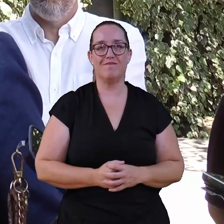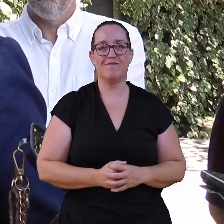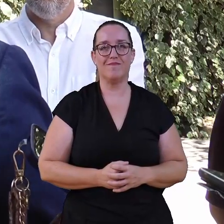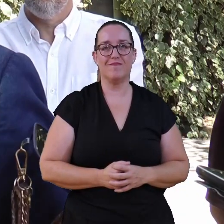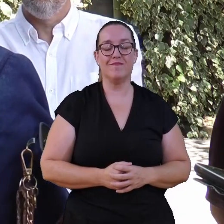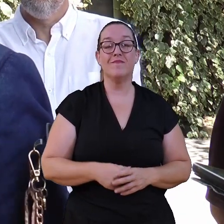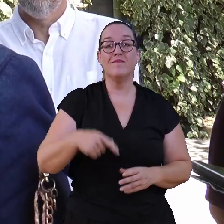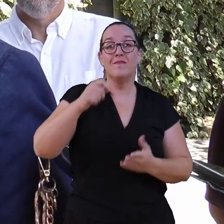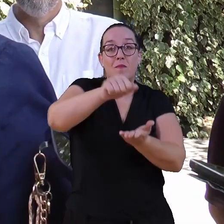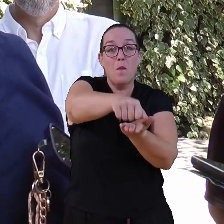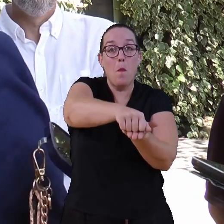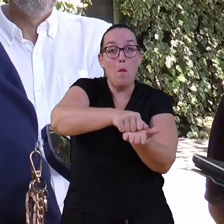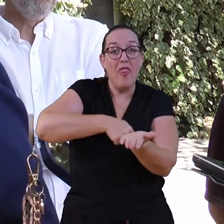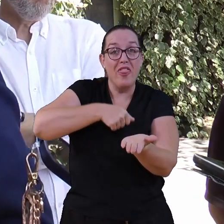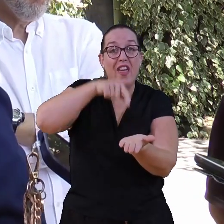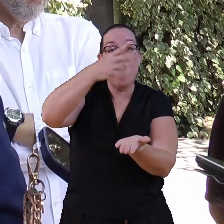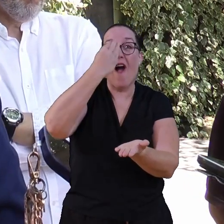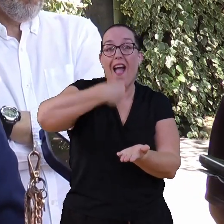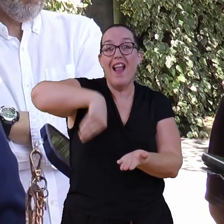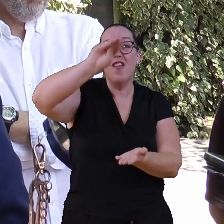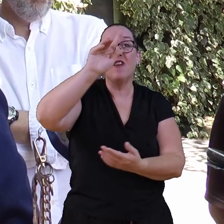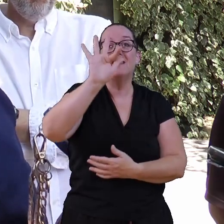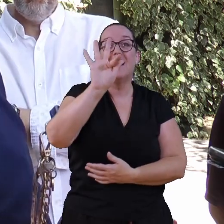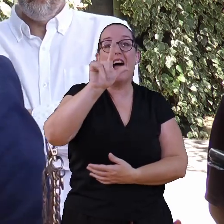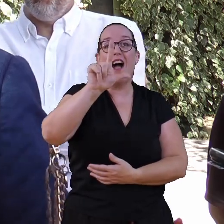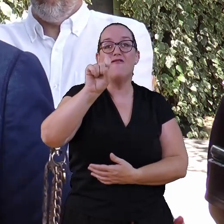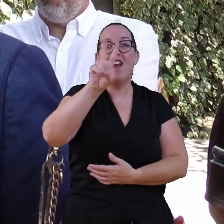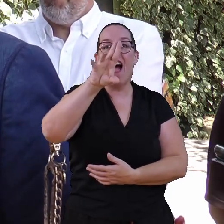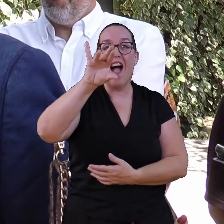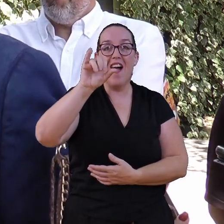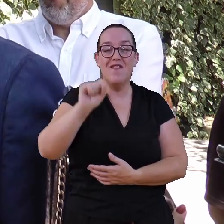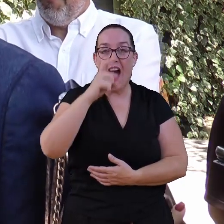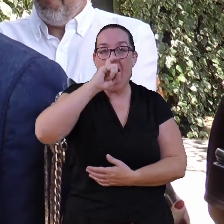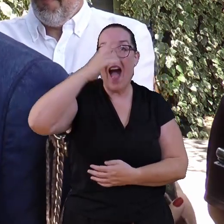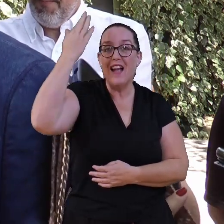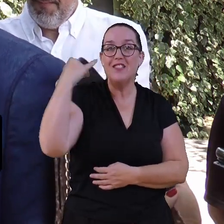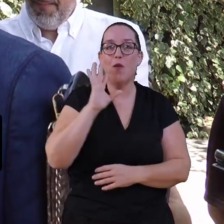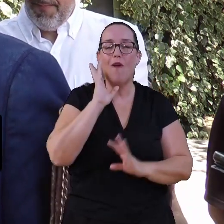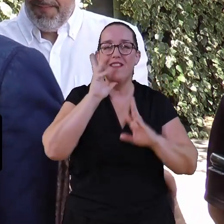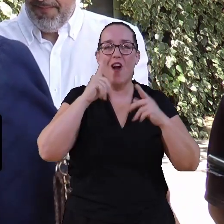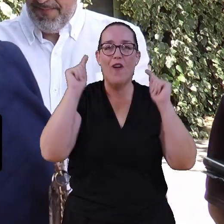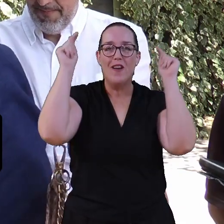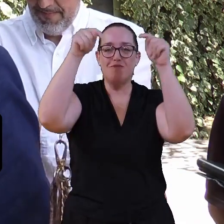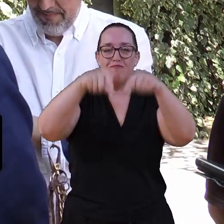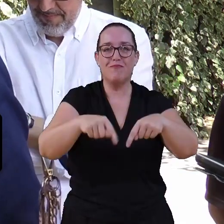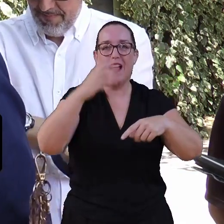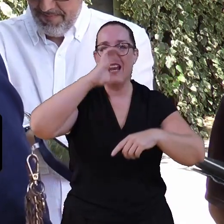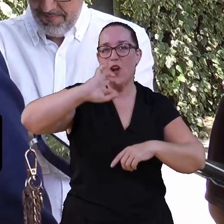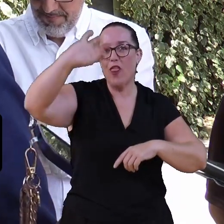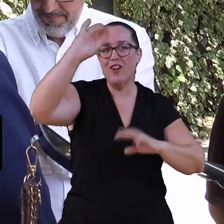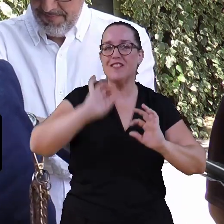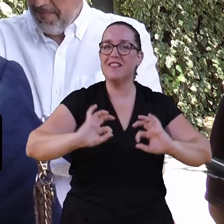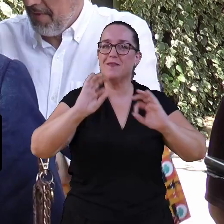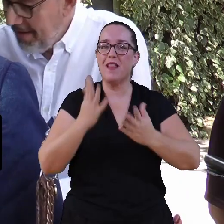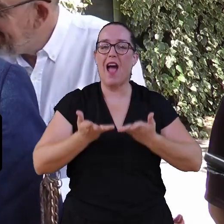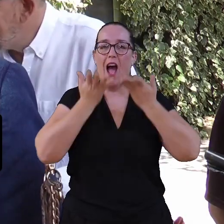Ocupa el hueco, literalmente, que tenía la elefanta Flavia y que estoy seguro que además de ayudar en este centro a la conservación de la especie y